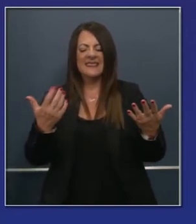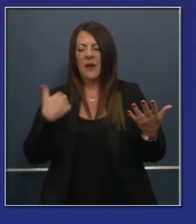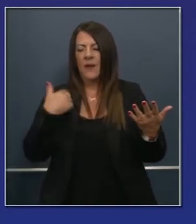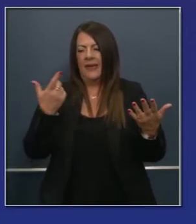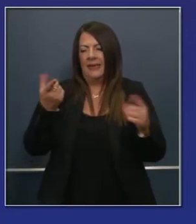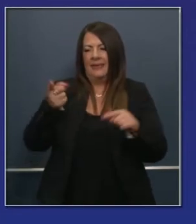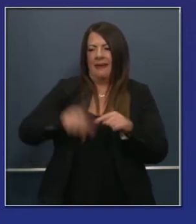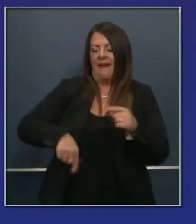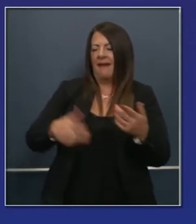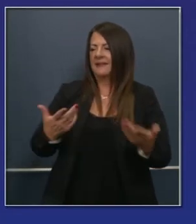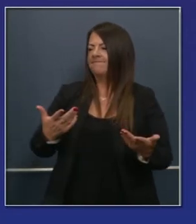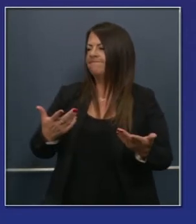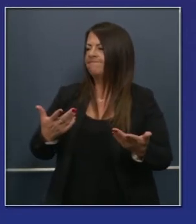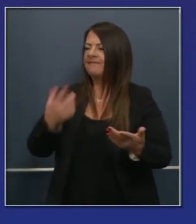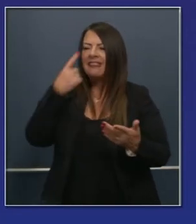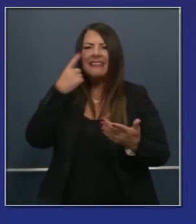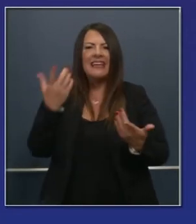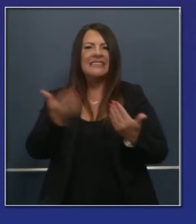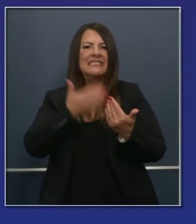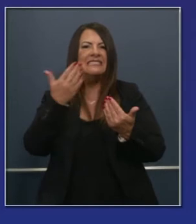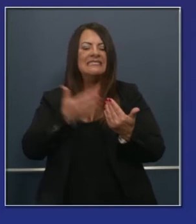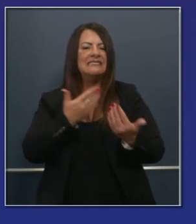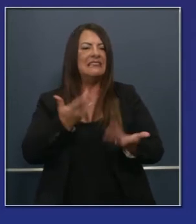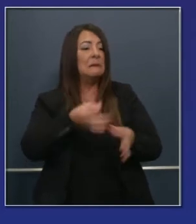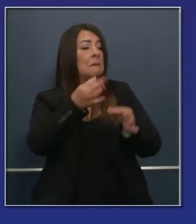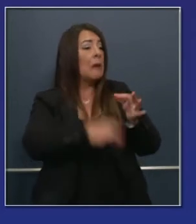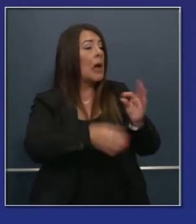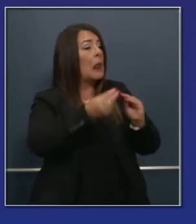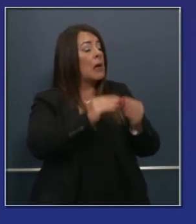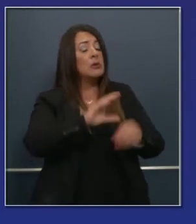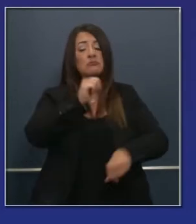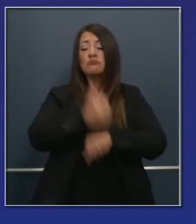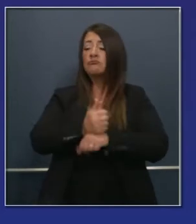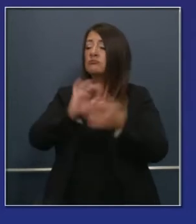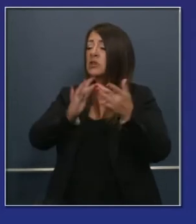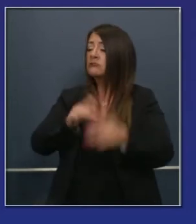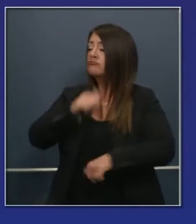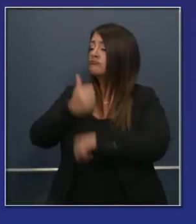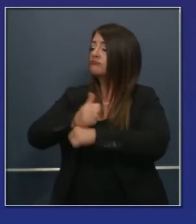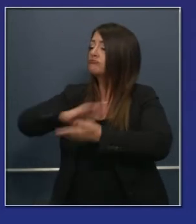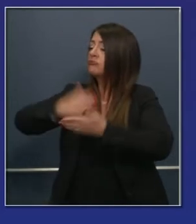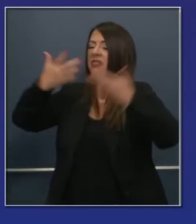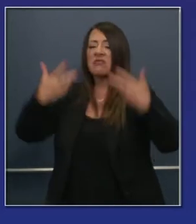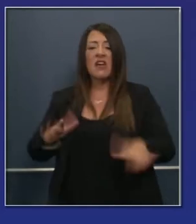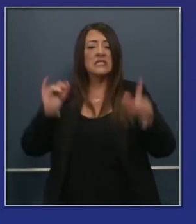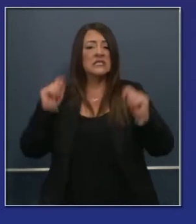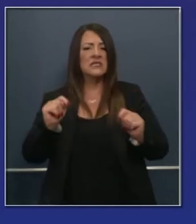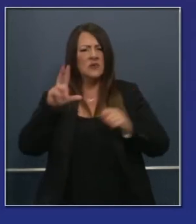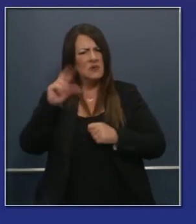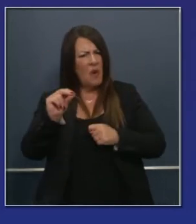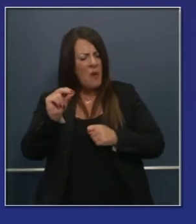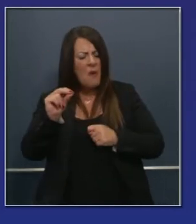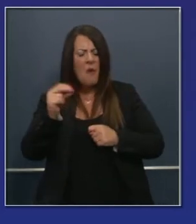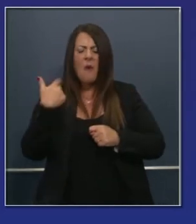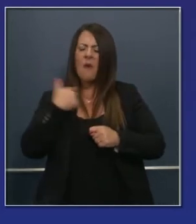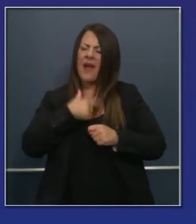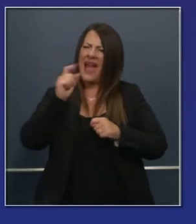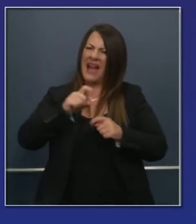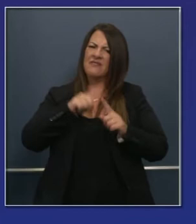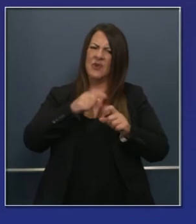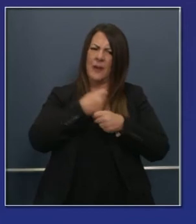podemos destilarlo, pero no en en números de dispositivos y de